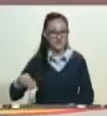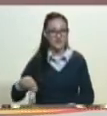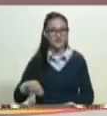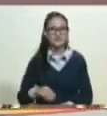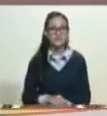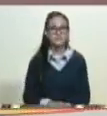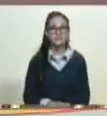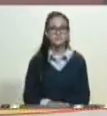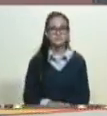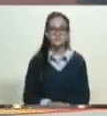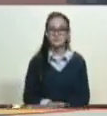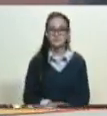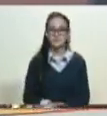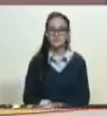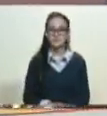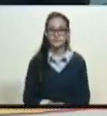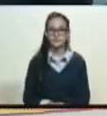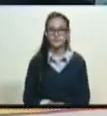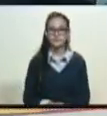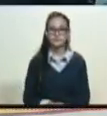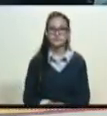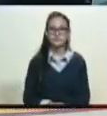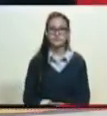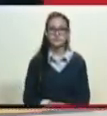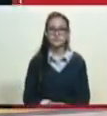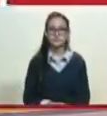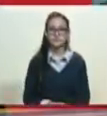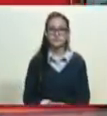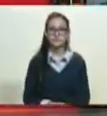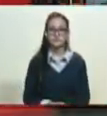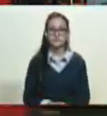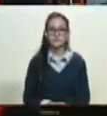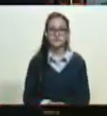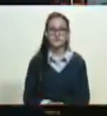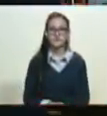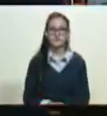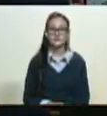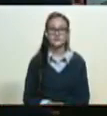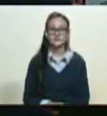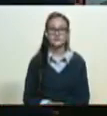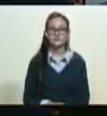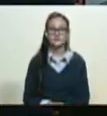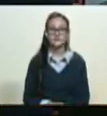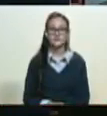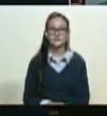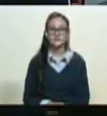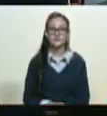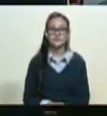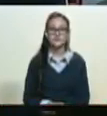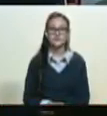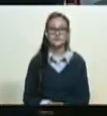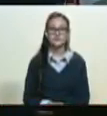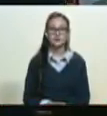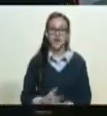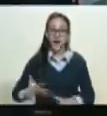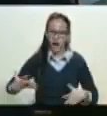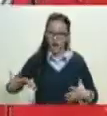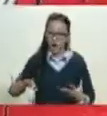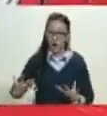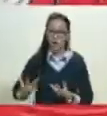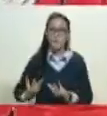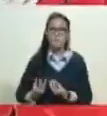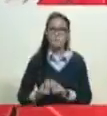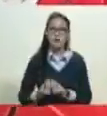que nos acompañen,